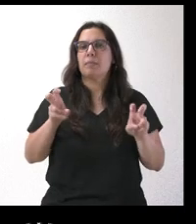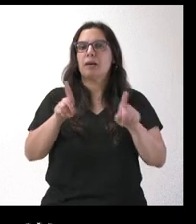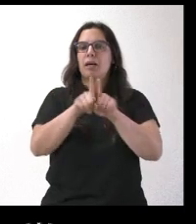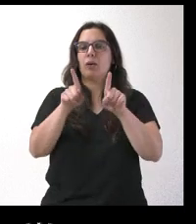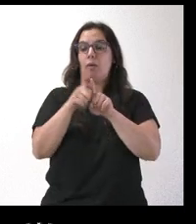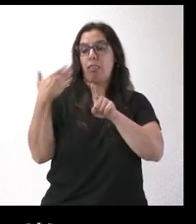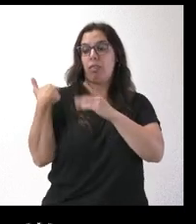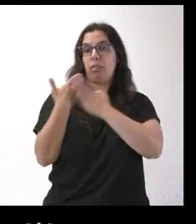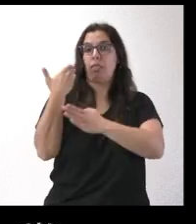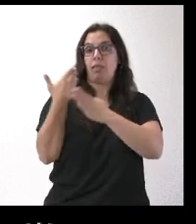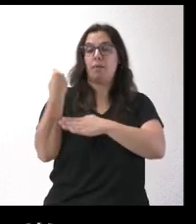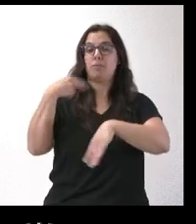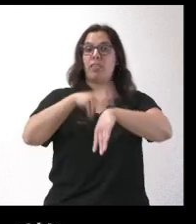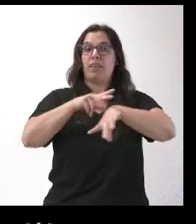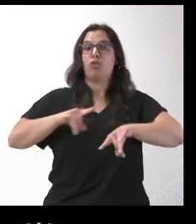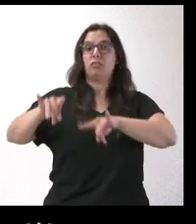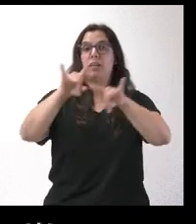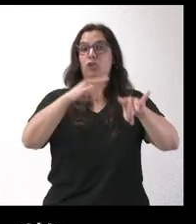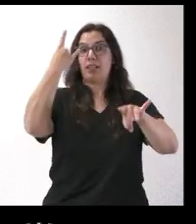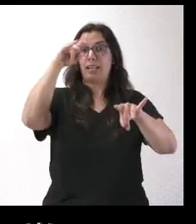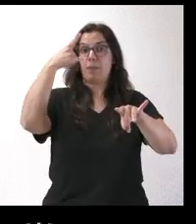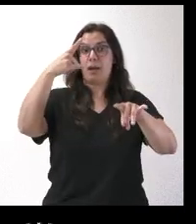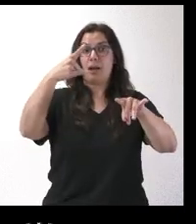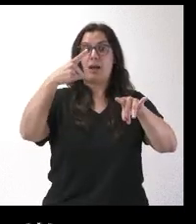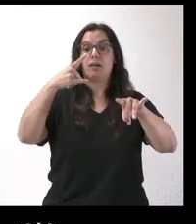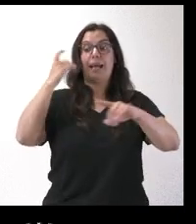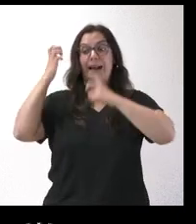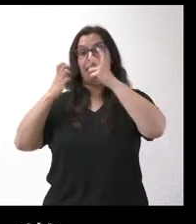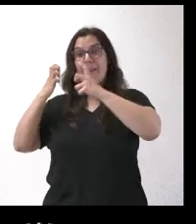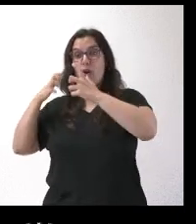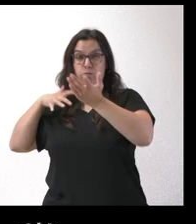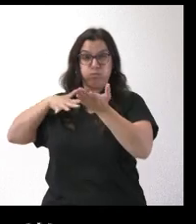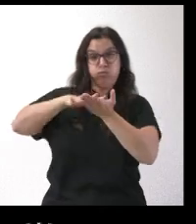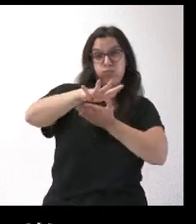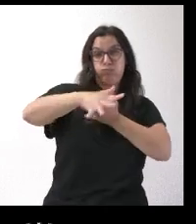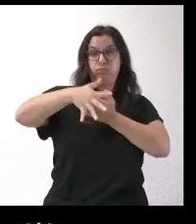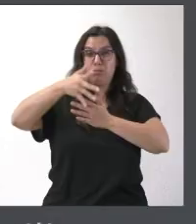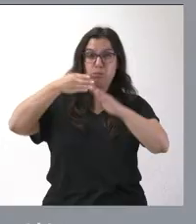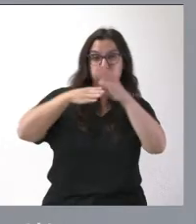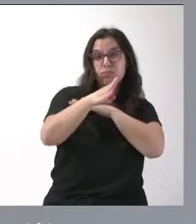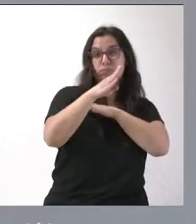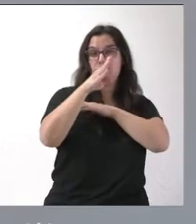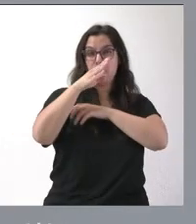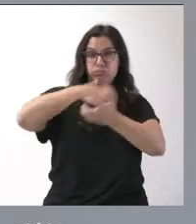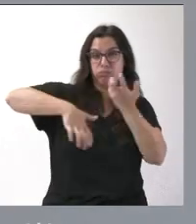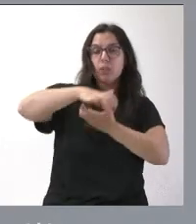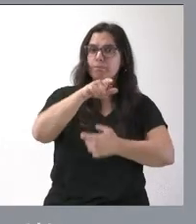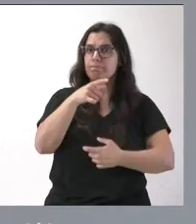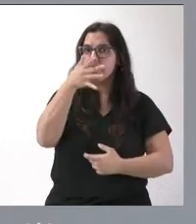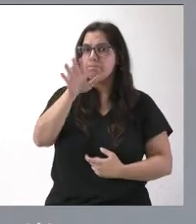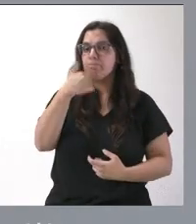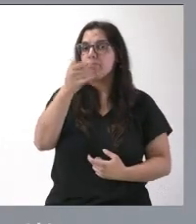hace unos días a la Dirección Territorial de Salamanca por parte de los ganaderos? Pues hay unas